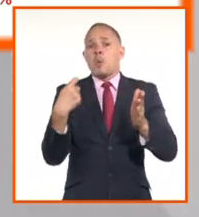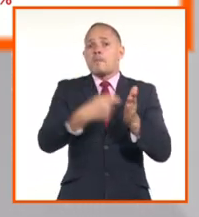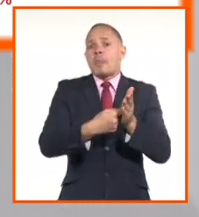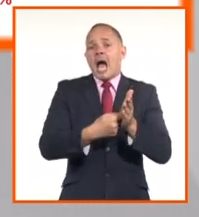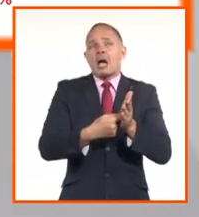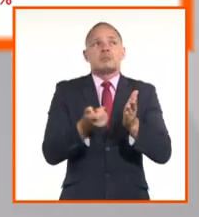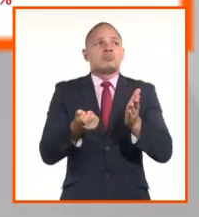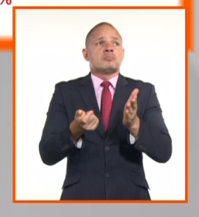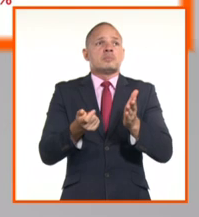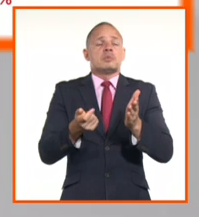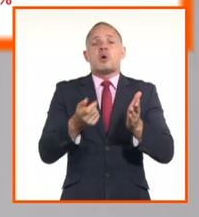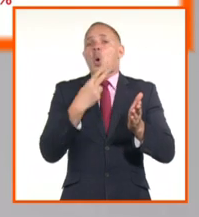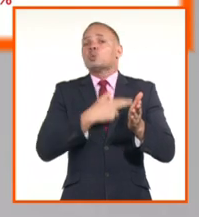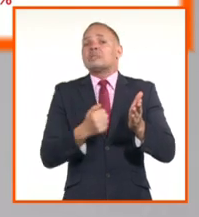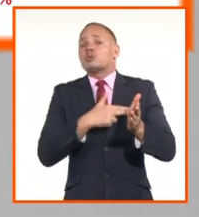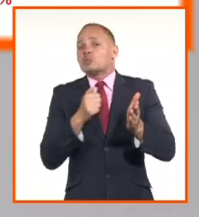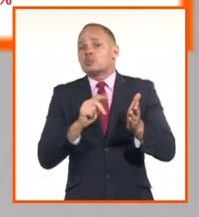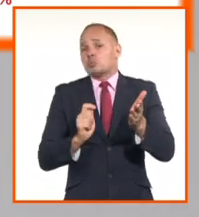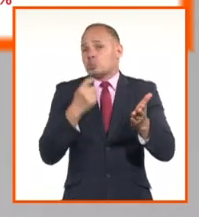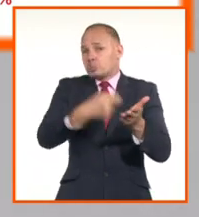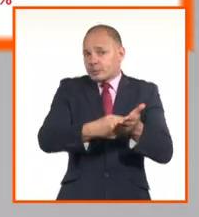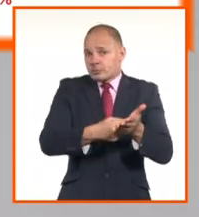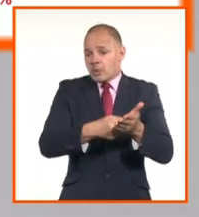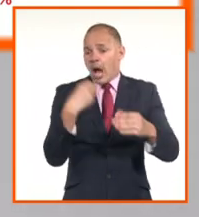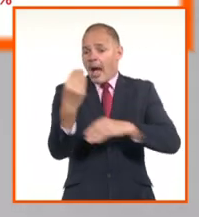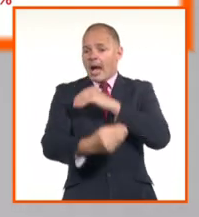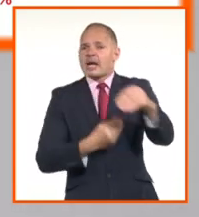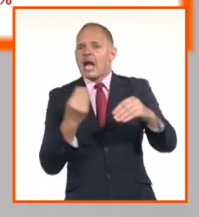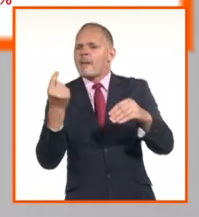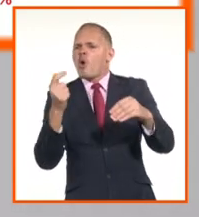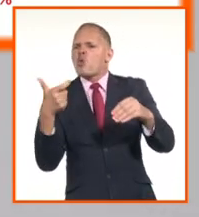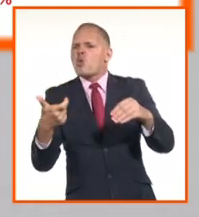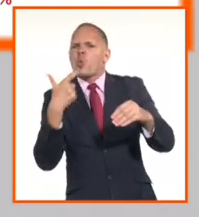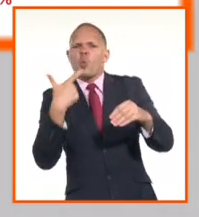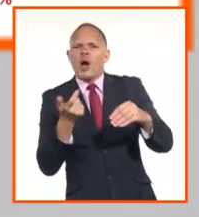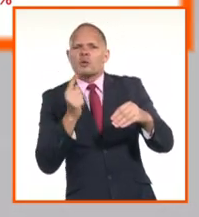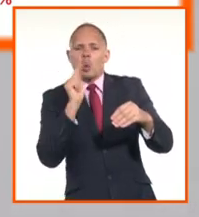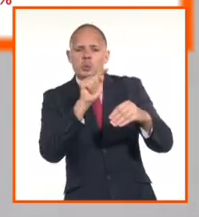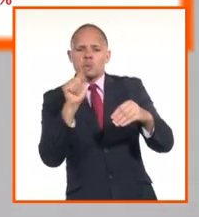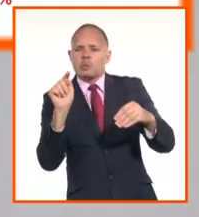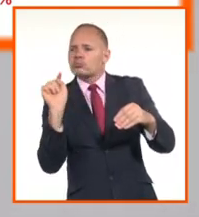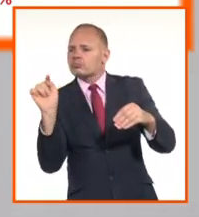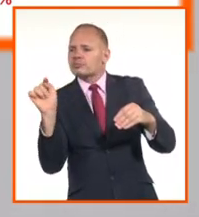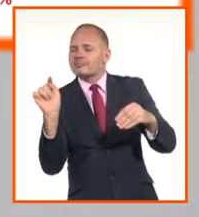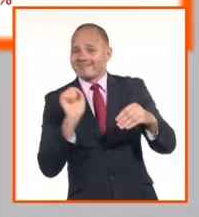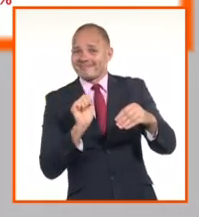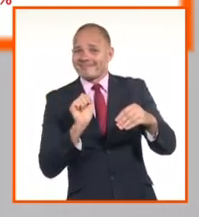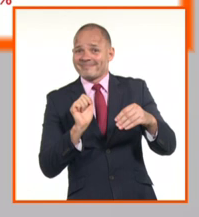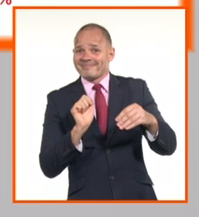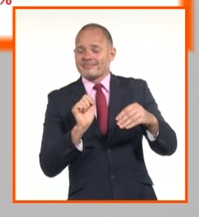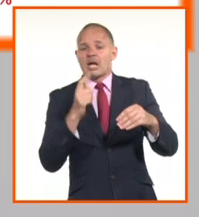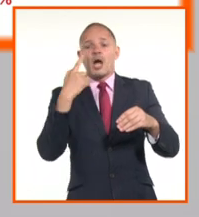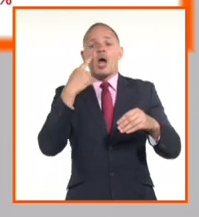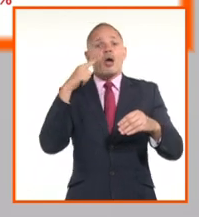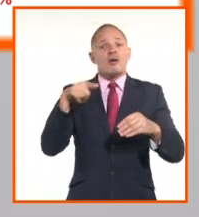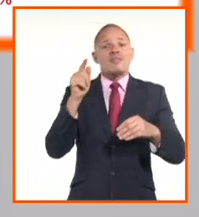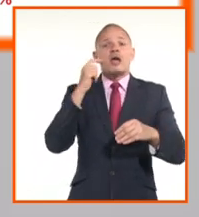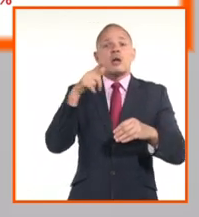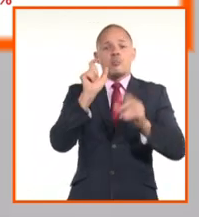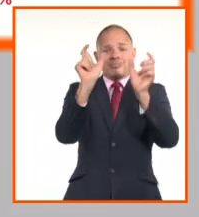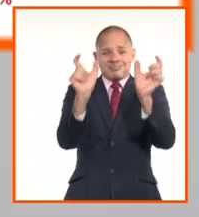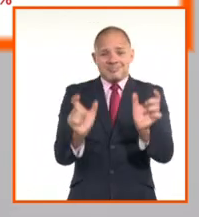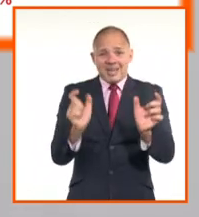establezco. Entonces, la última columna lo que establece es la tasa que aplica